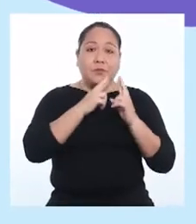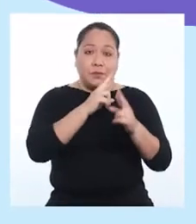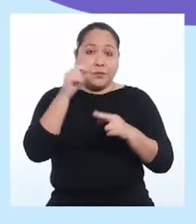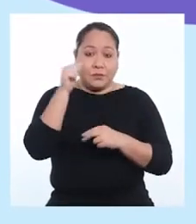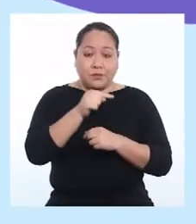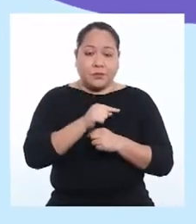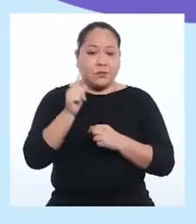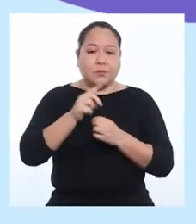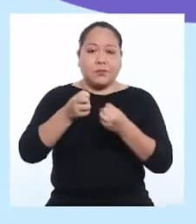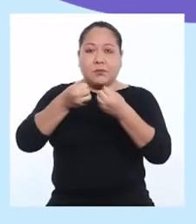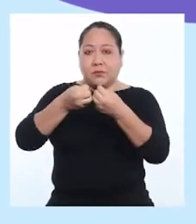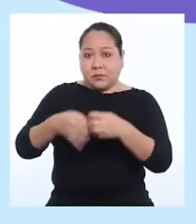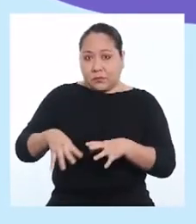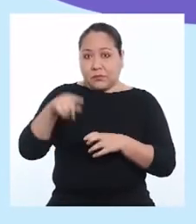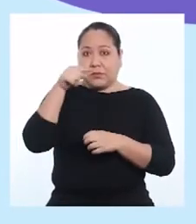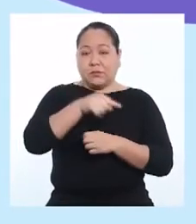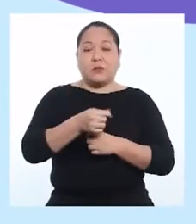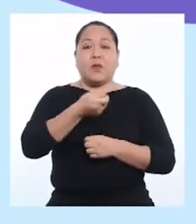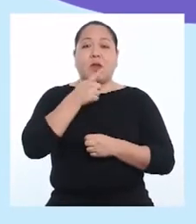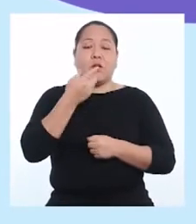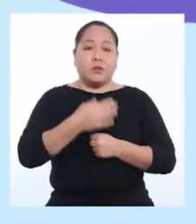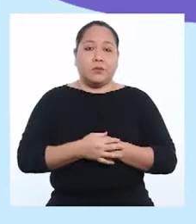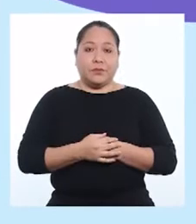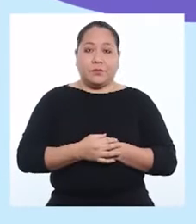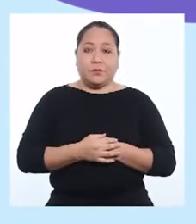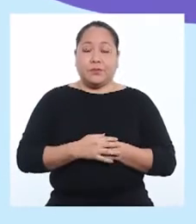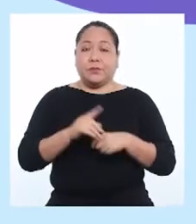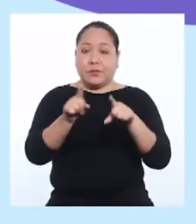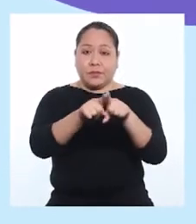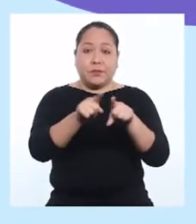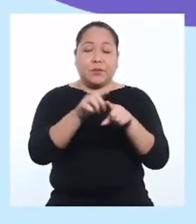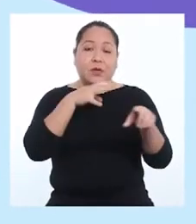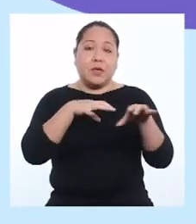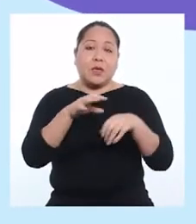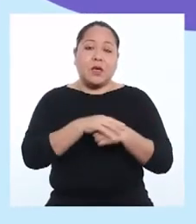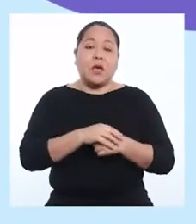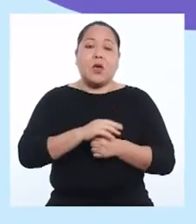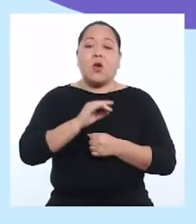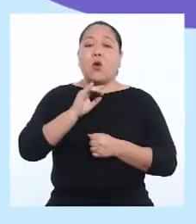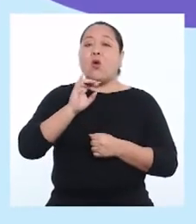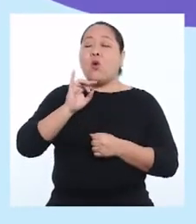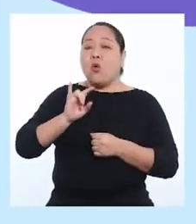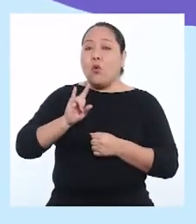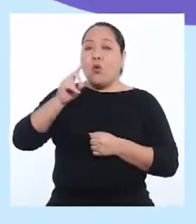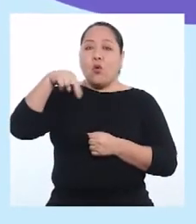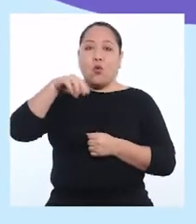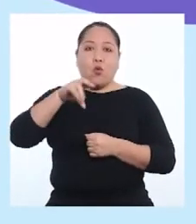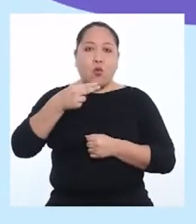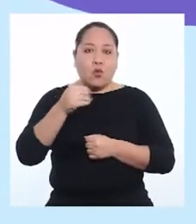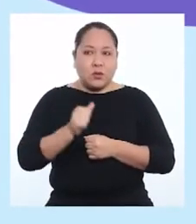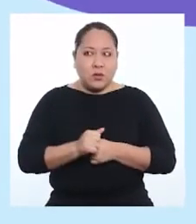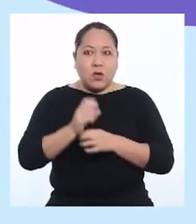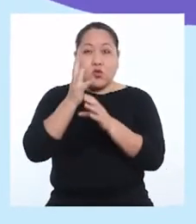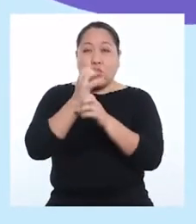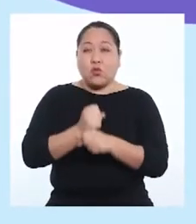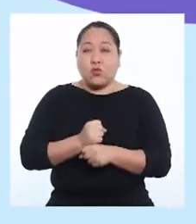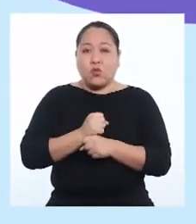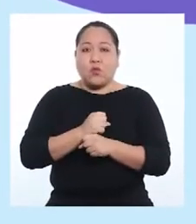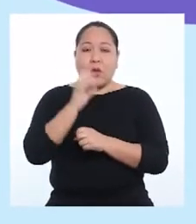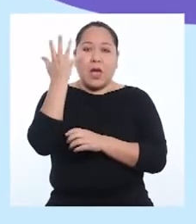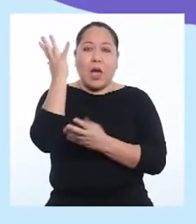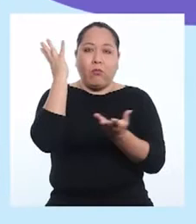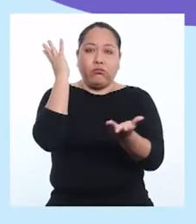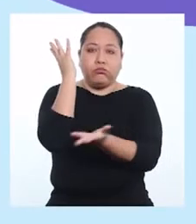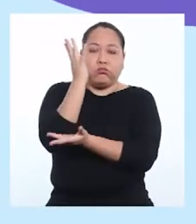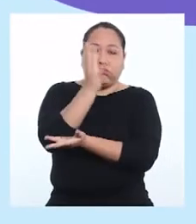ese mismo río, para no malgastarla. También se realiza la uncha, que es una tradición que consiste en